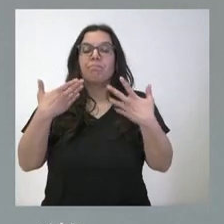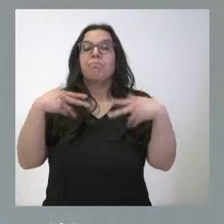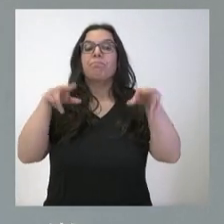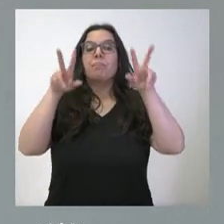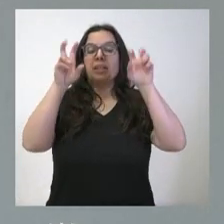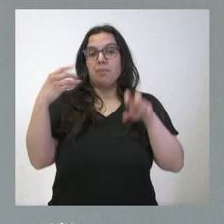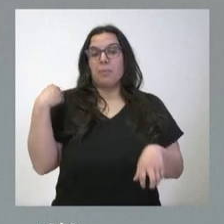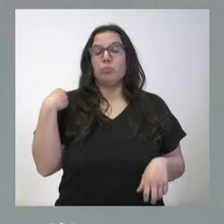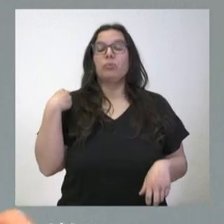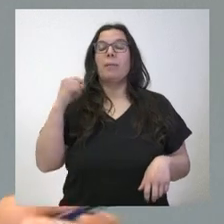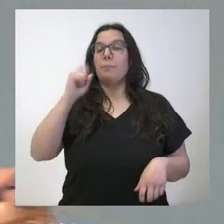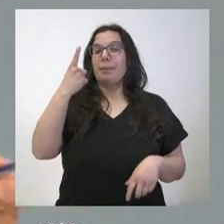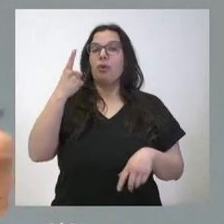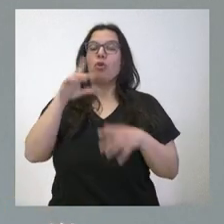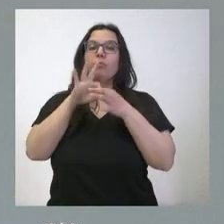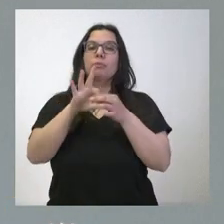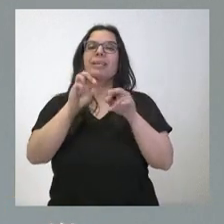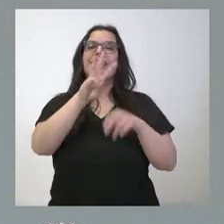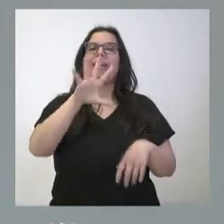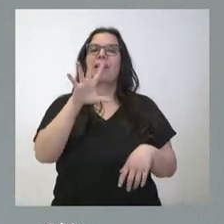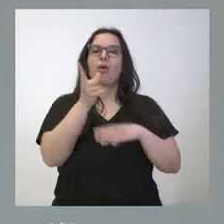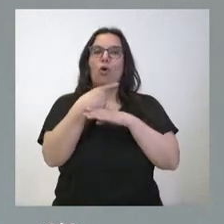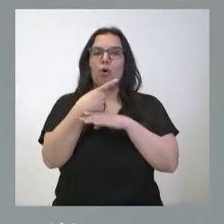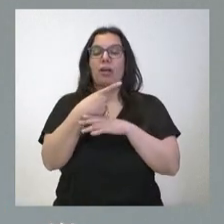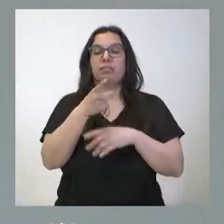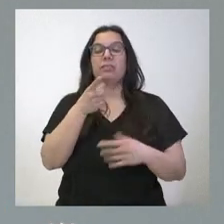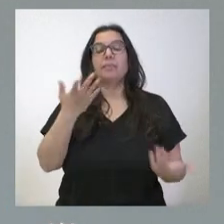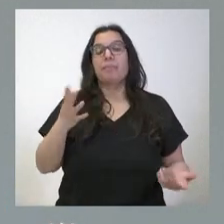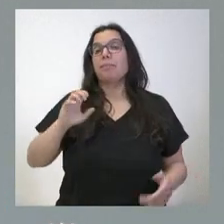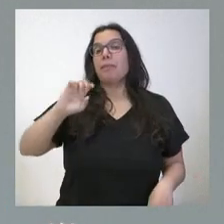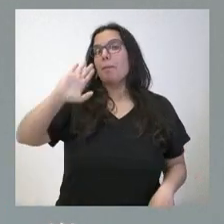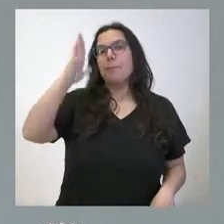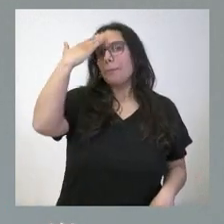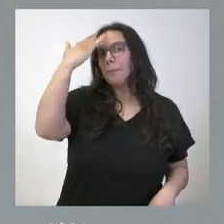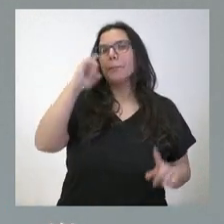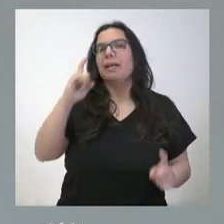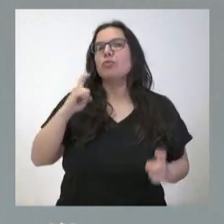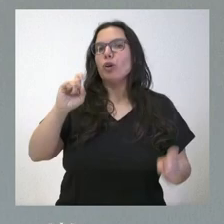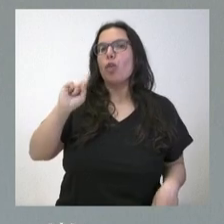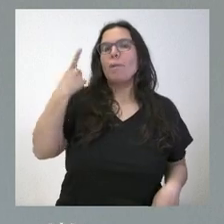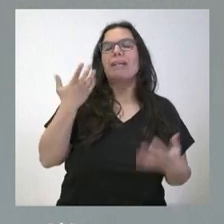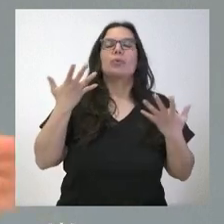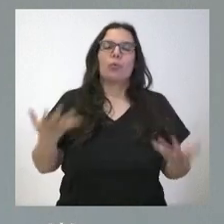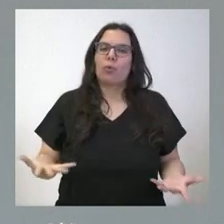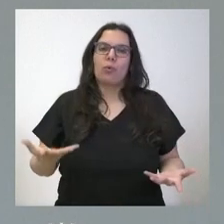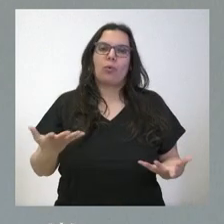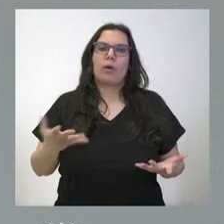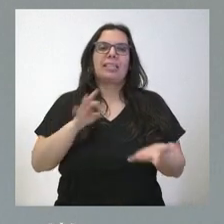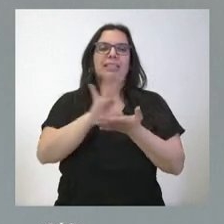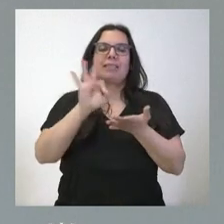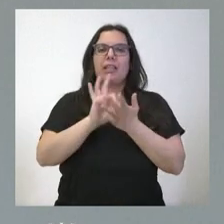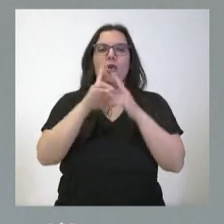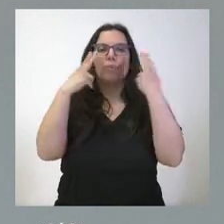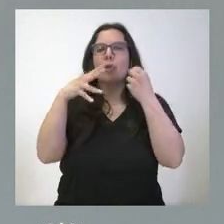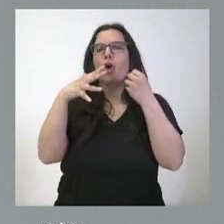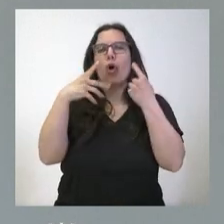horas evidentemente y lo señalaba su compañero el principal esfuerzo se concentra fundamentalmente en los servicios públicos esenciales